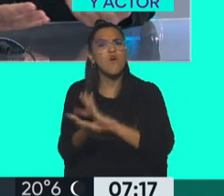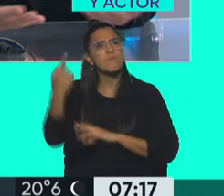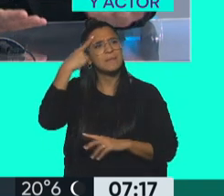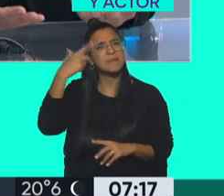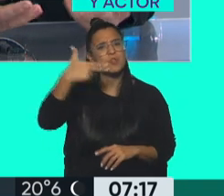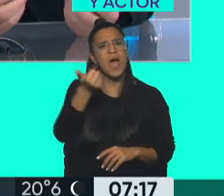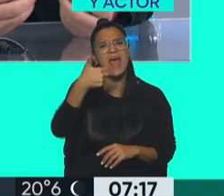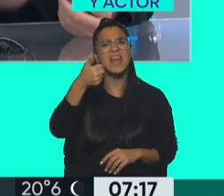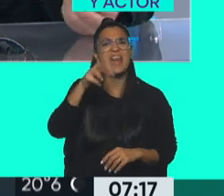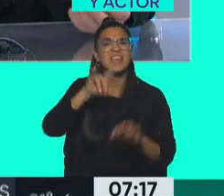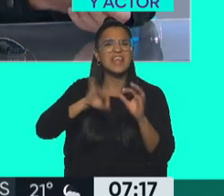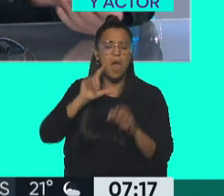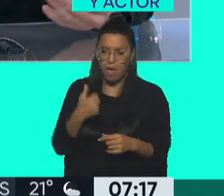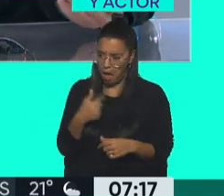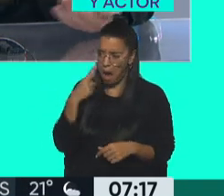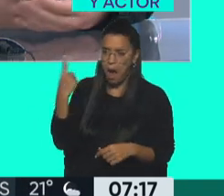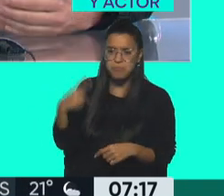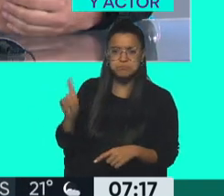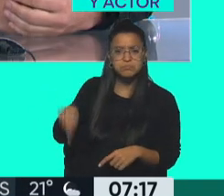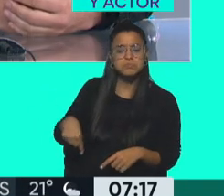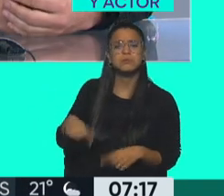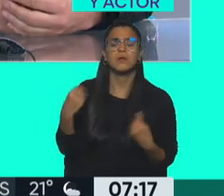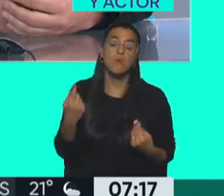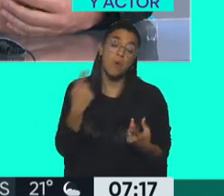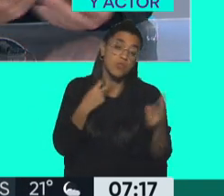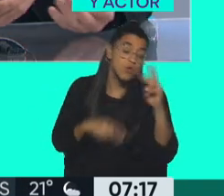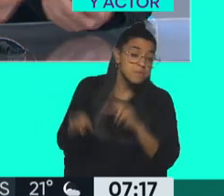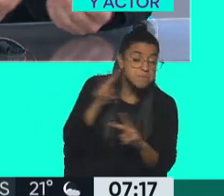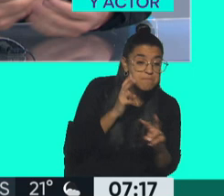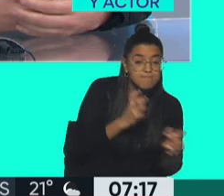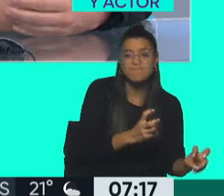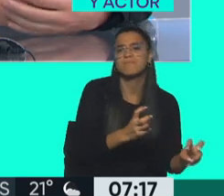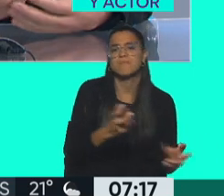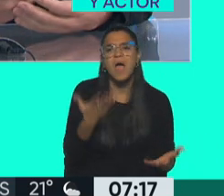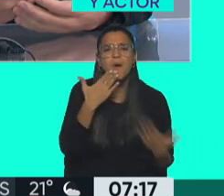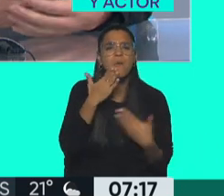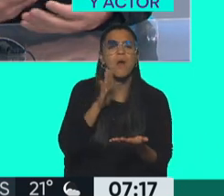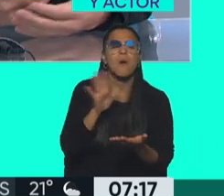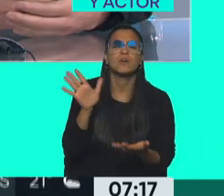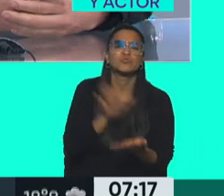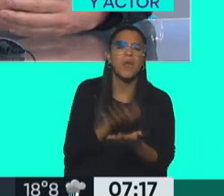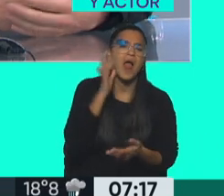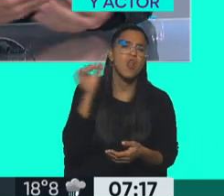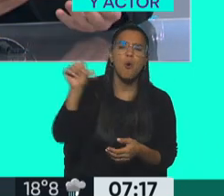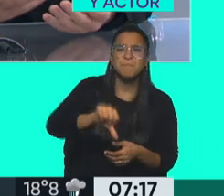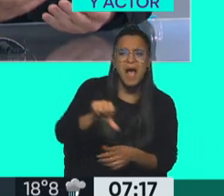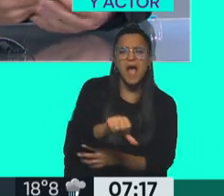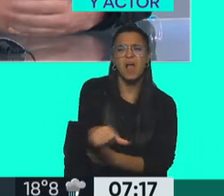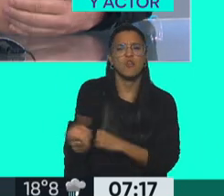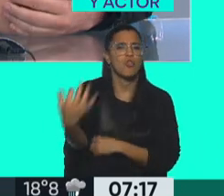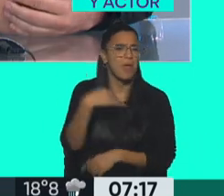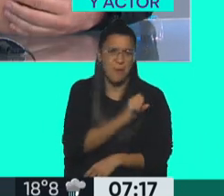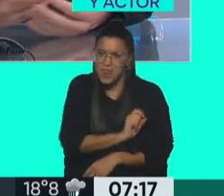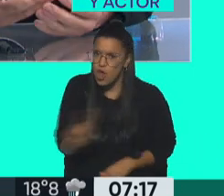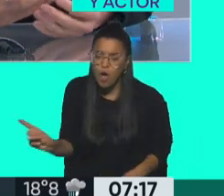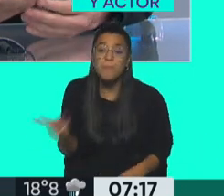desconocía, que cuando empecé a investigar alrededor mío se demonizaba, se hablaba como algo malo, como algo que no debía hacerse,